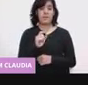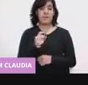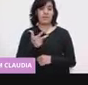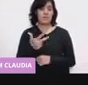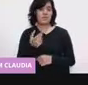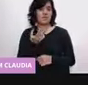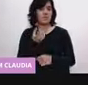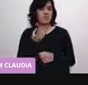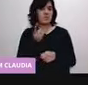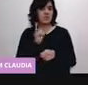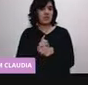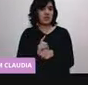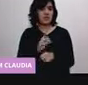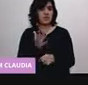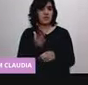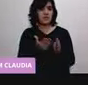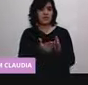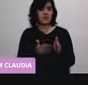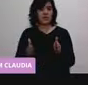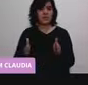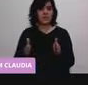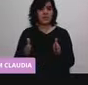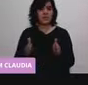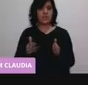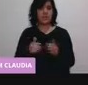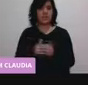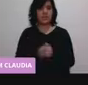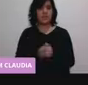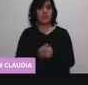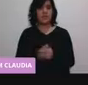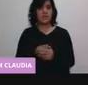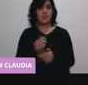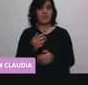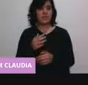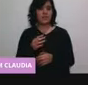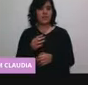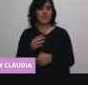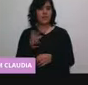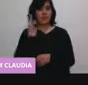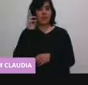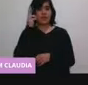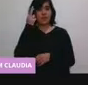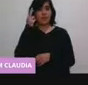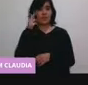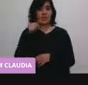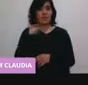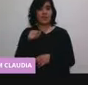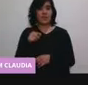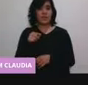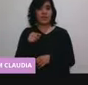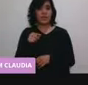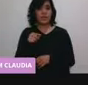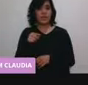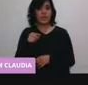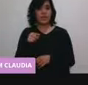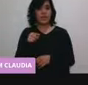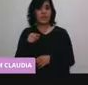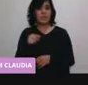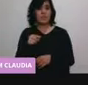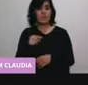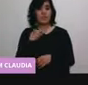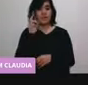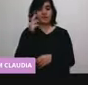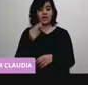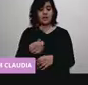de la primera a la segunda dosis. Y que recuerden que la efectividad se alcanza después de la